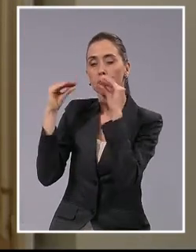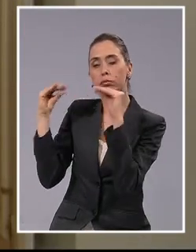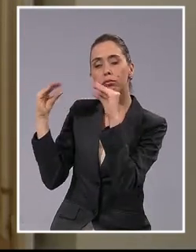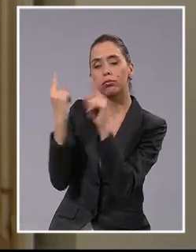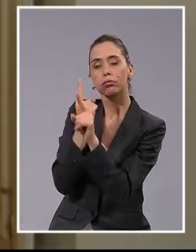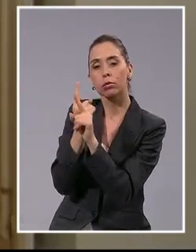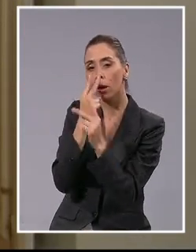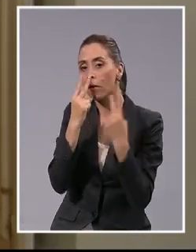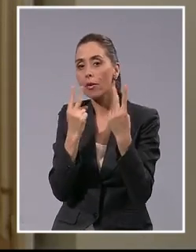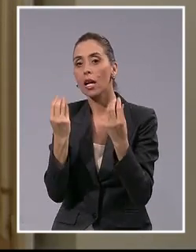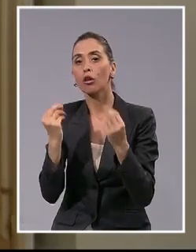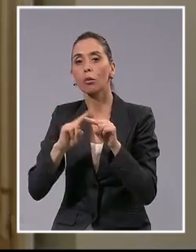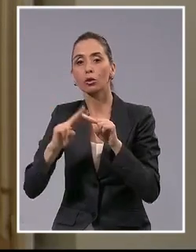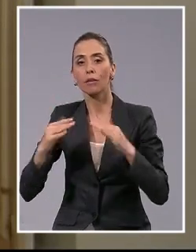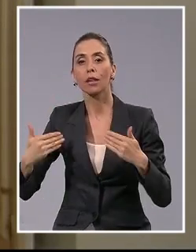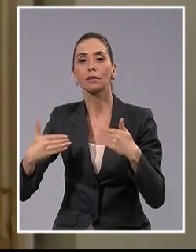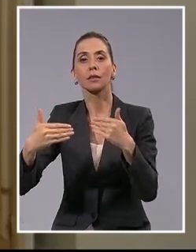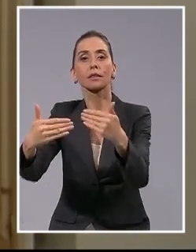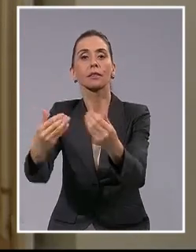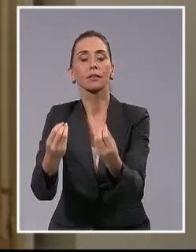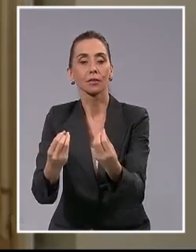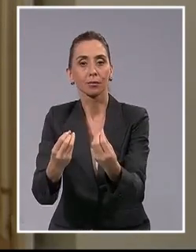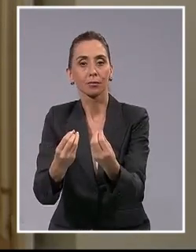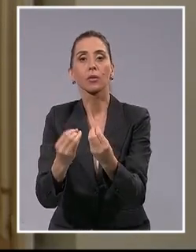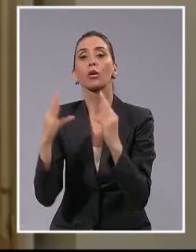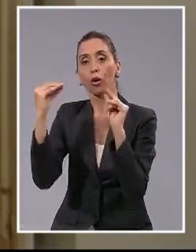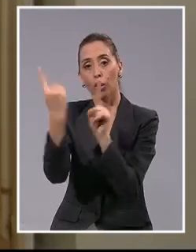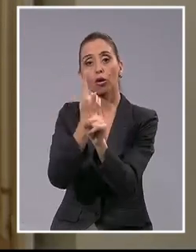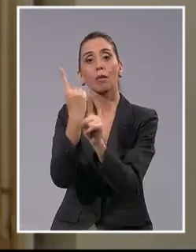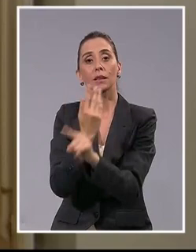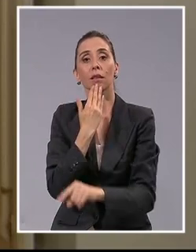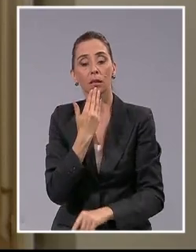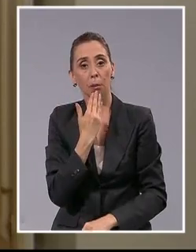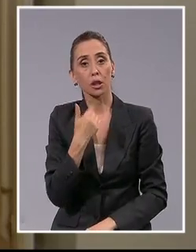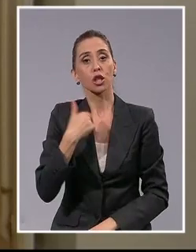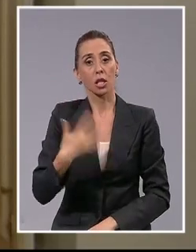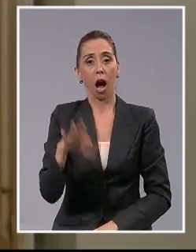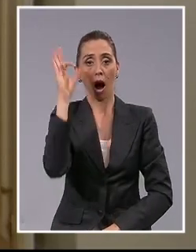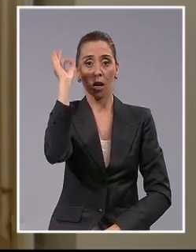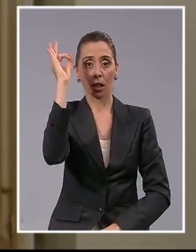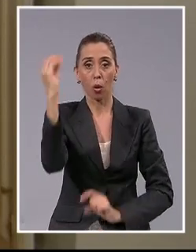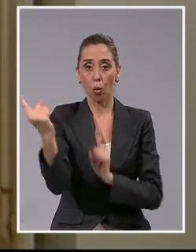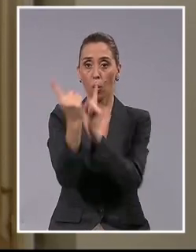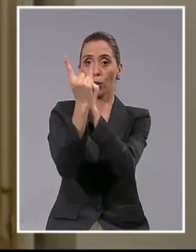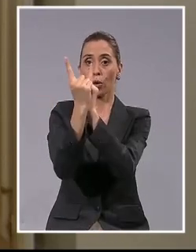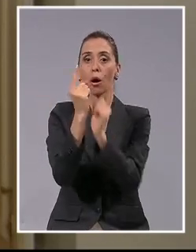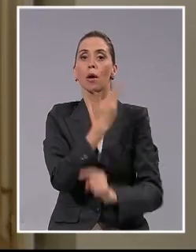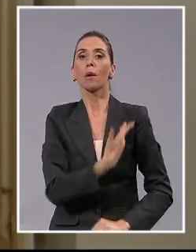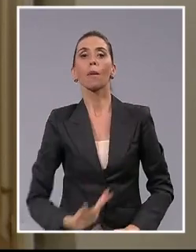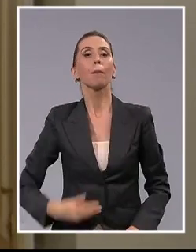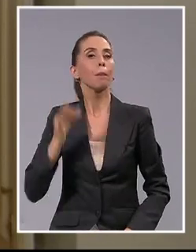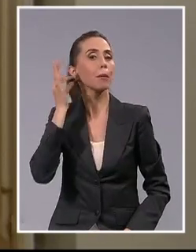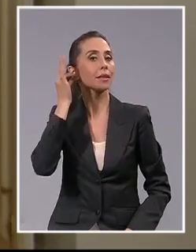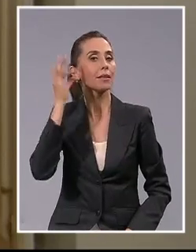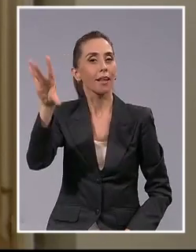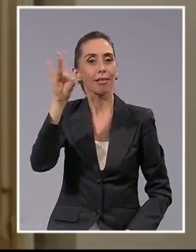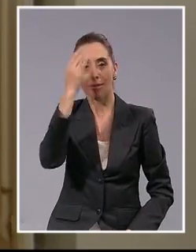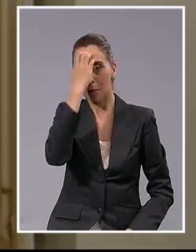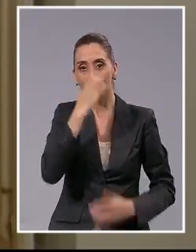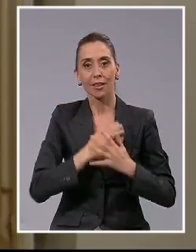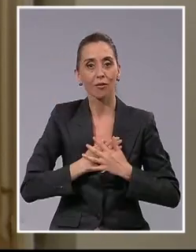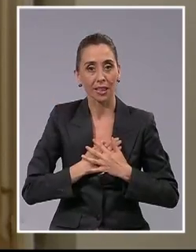los pasos que vendrán y también he conversado y me he reunido con la presidenta electa Michelle Bachelet